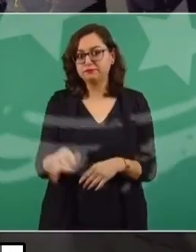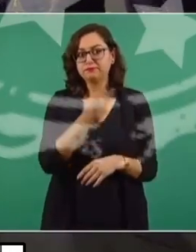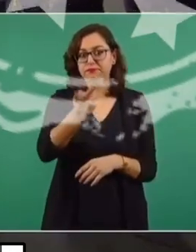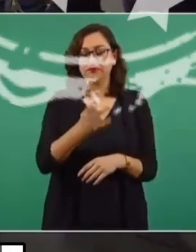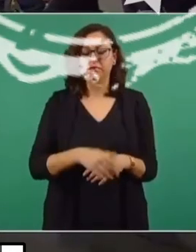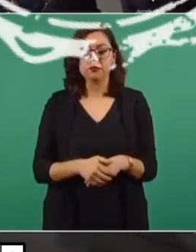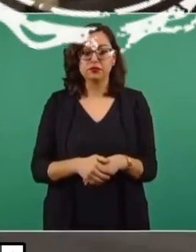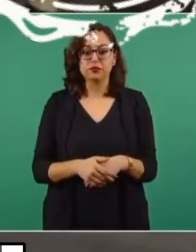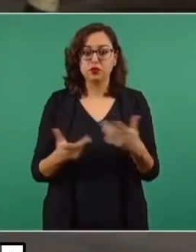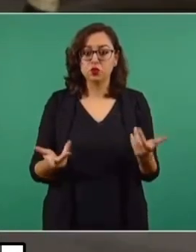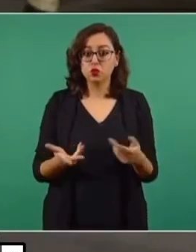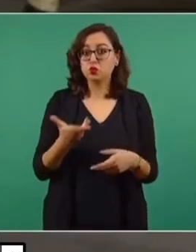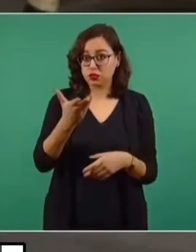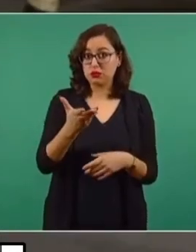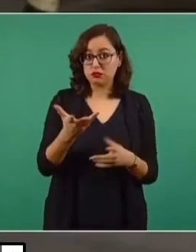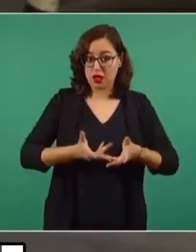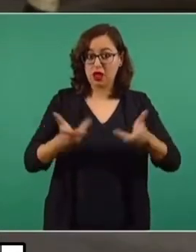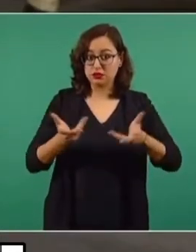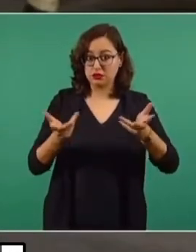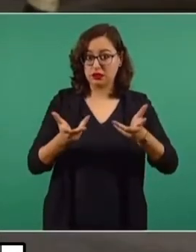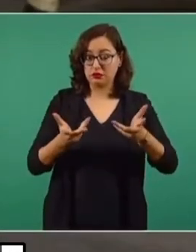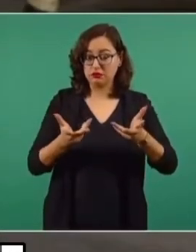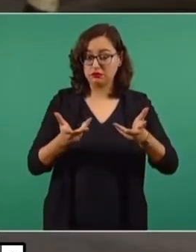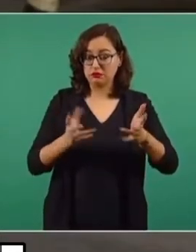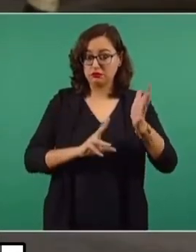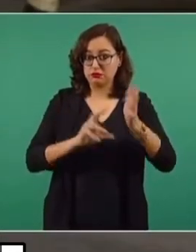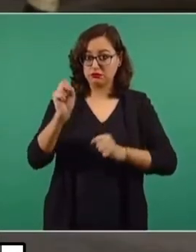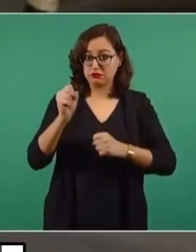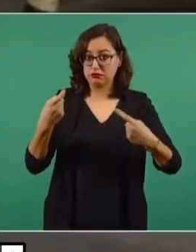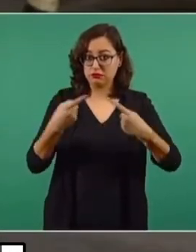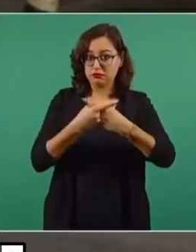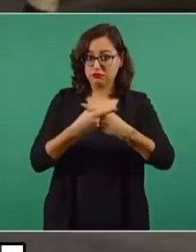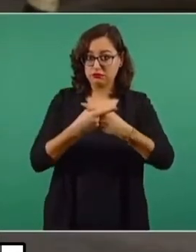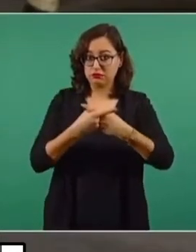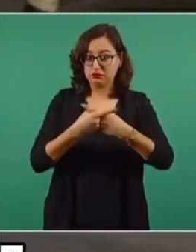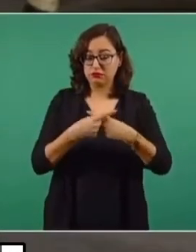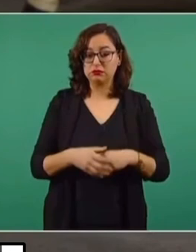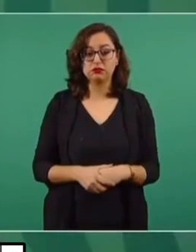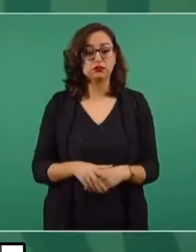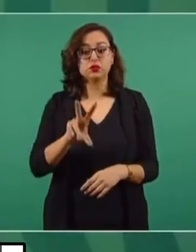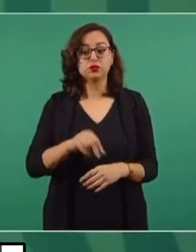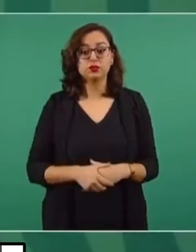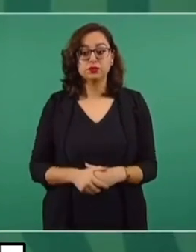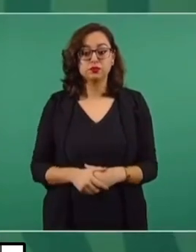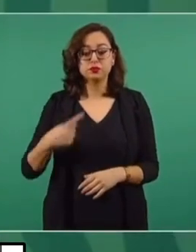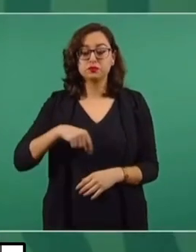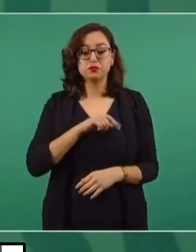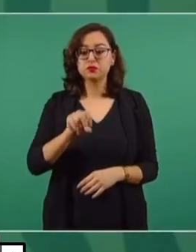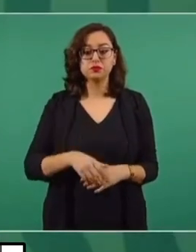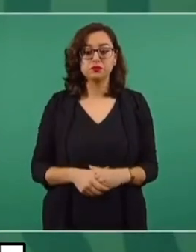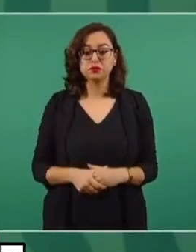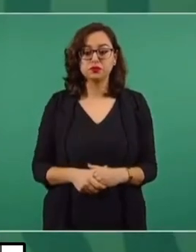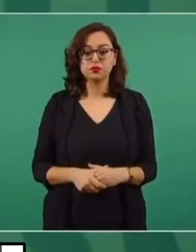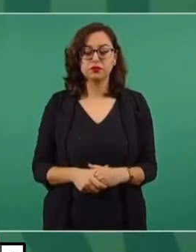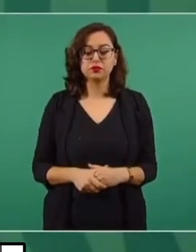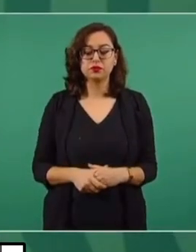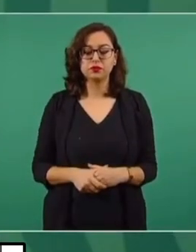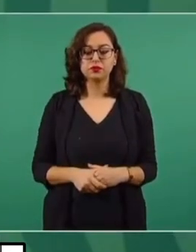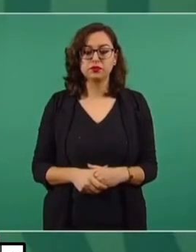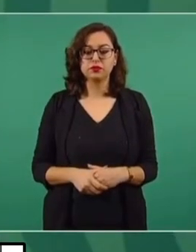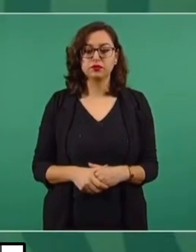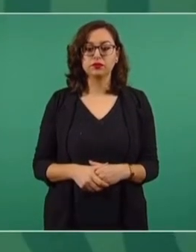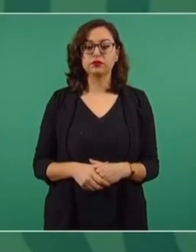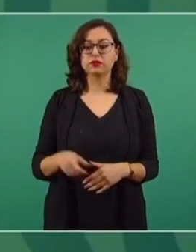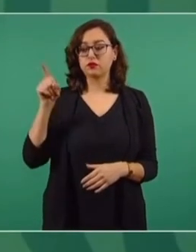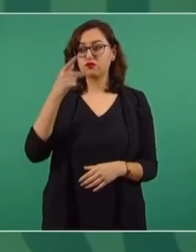Si la pueden, si la van a solicitar la inconstitucionalidad por parte de la consejería jurídica de usted. No, nosotros no. Nosotros le tenemos confianza